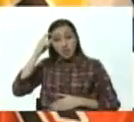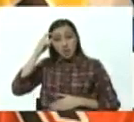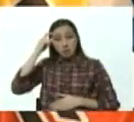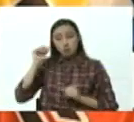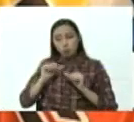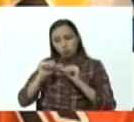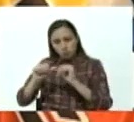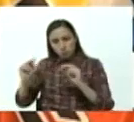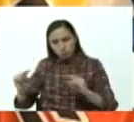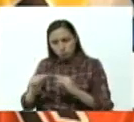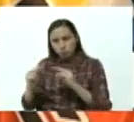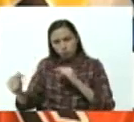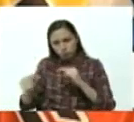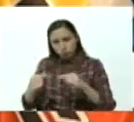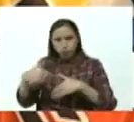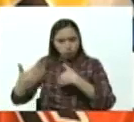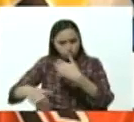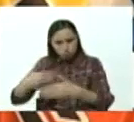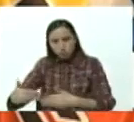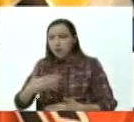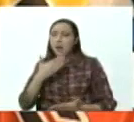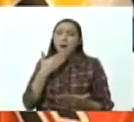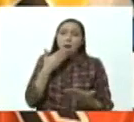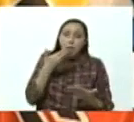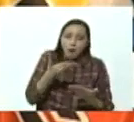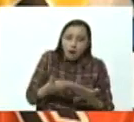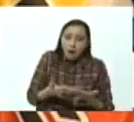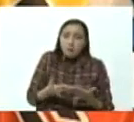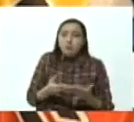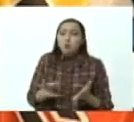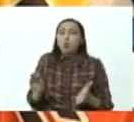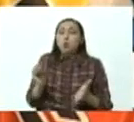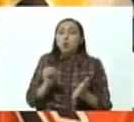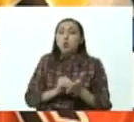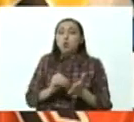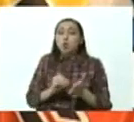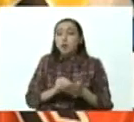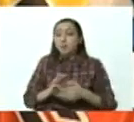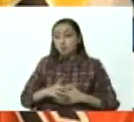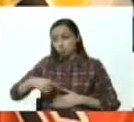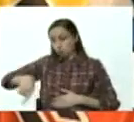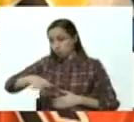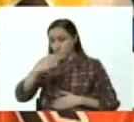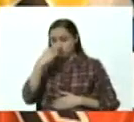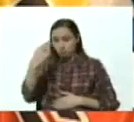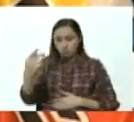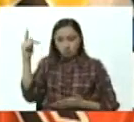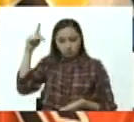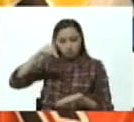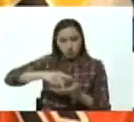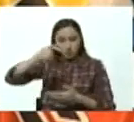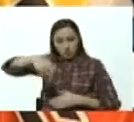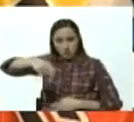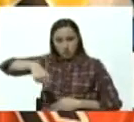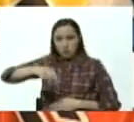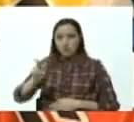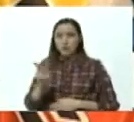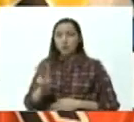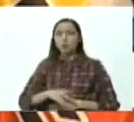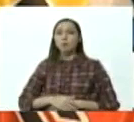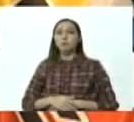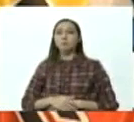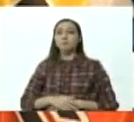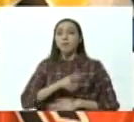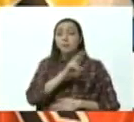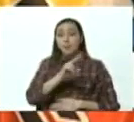encontrando les agradezco nuevamente que estén con nosotros y espero que el 21